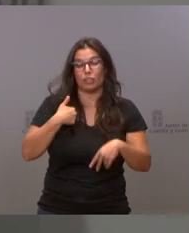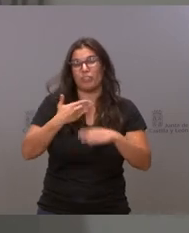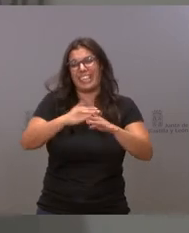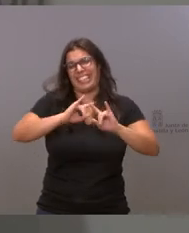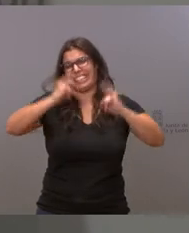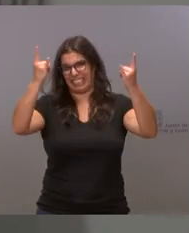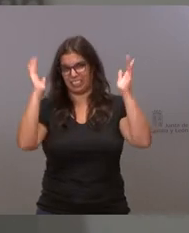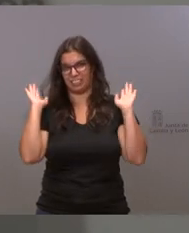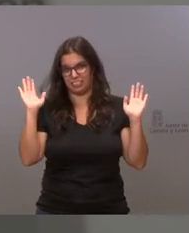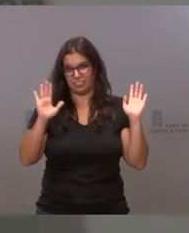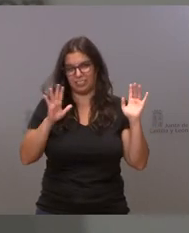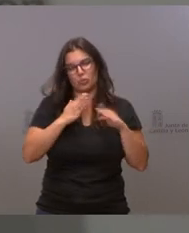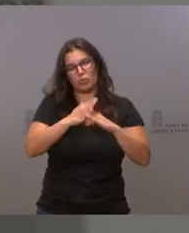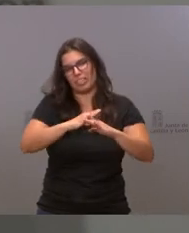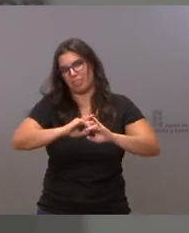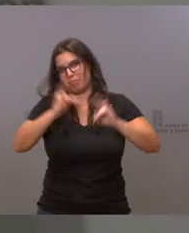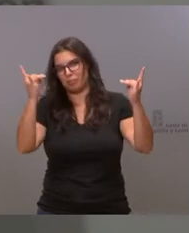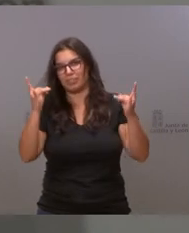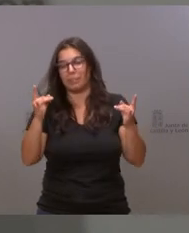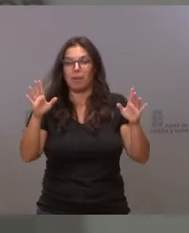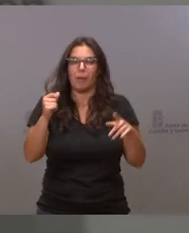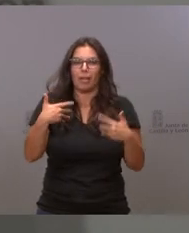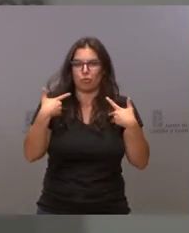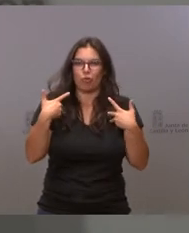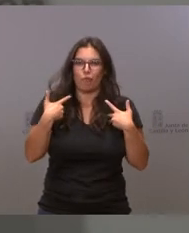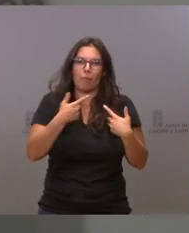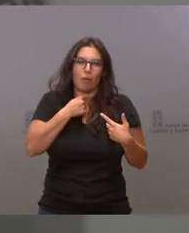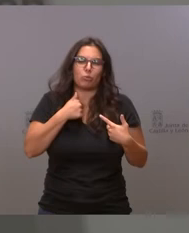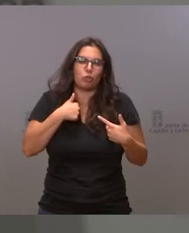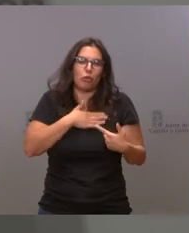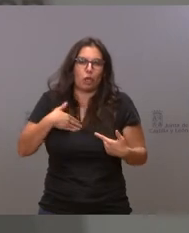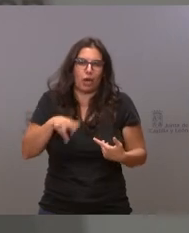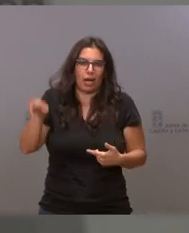¿eh? Más que suficiente, pero soy un poco masoquista y tengo intención de repetir.